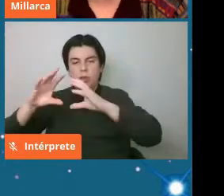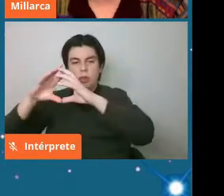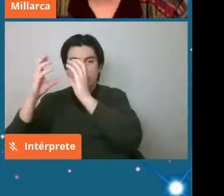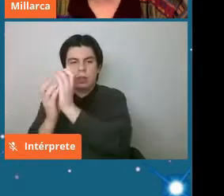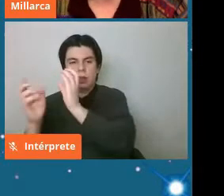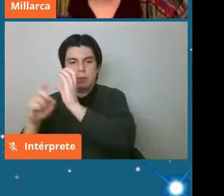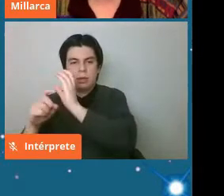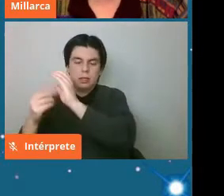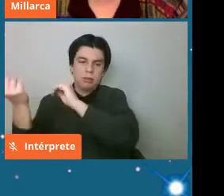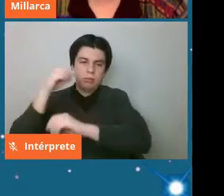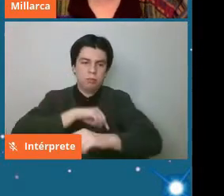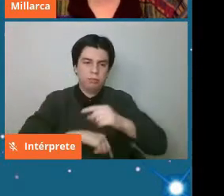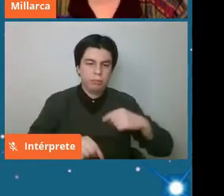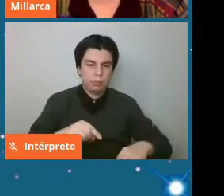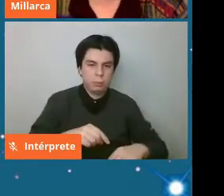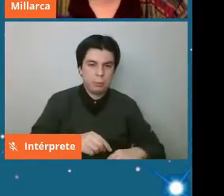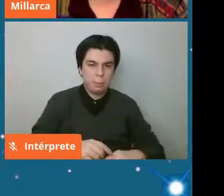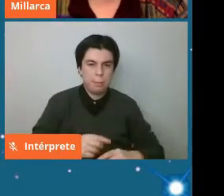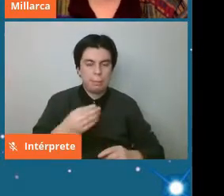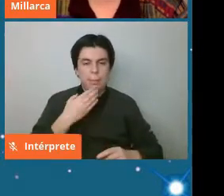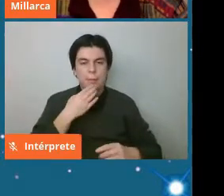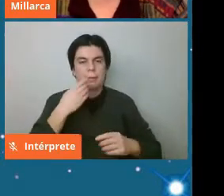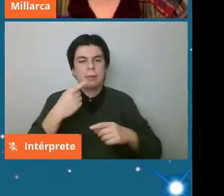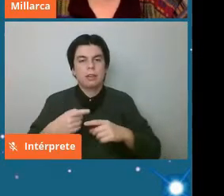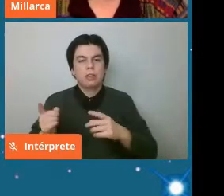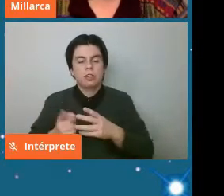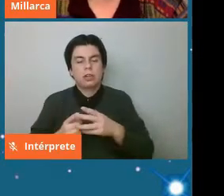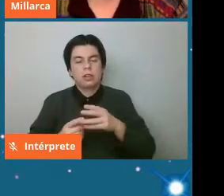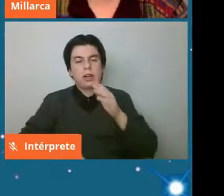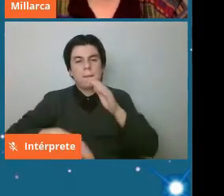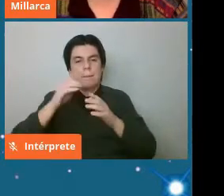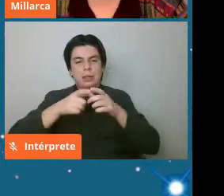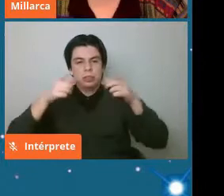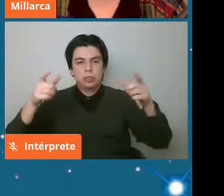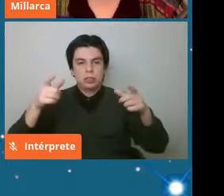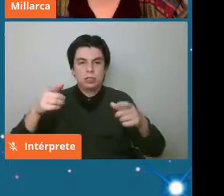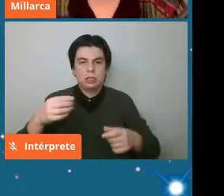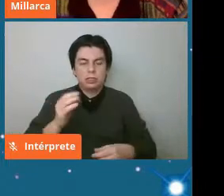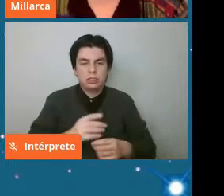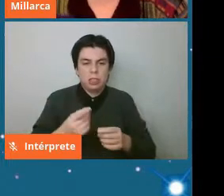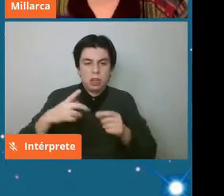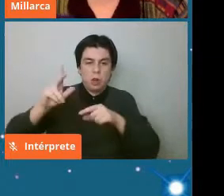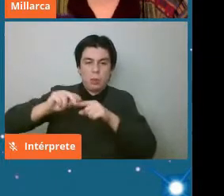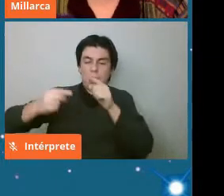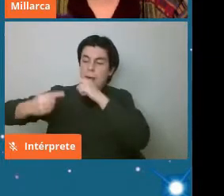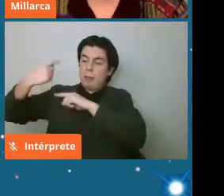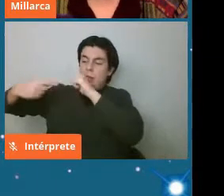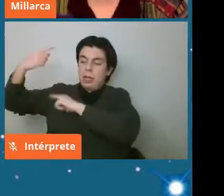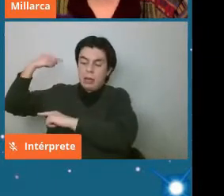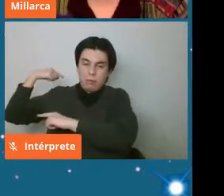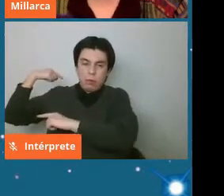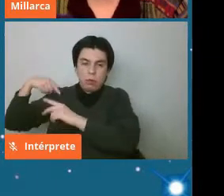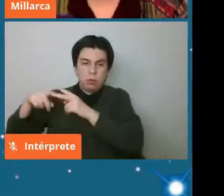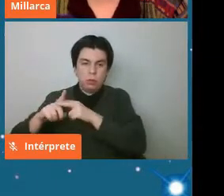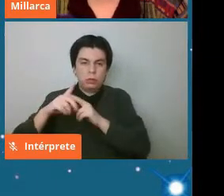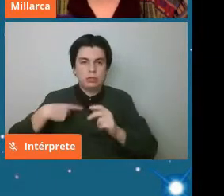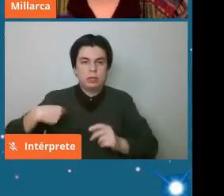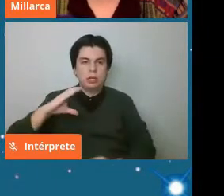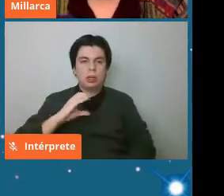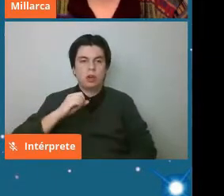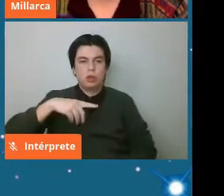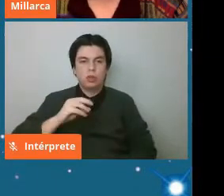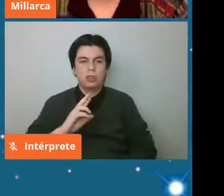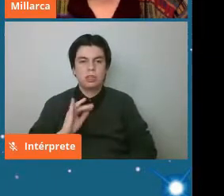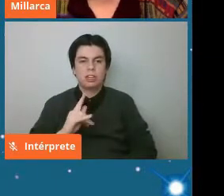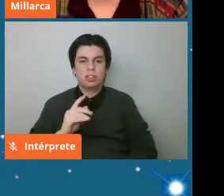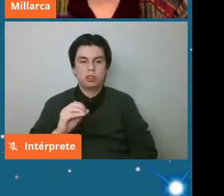y la mayoría de estos primitivos corresponden a un tipo que es el condrito ordinario y está no está actualizado